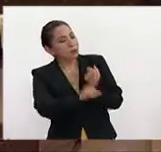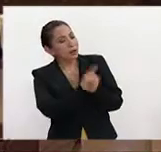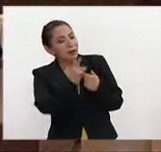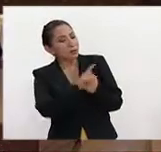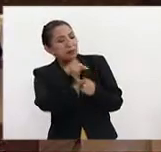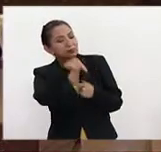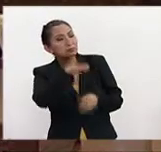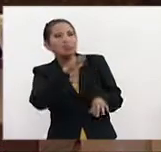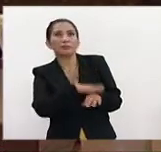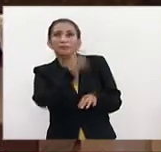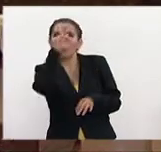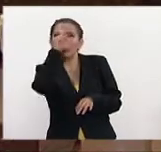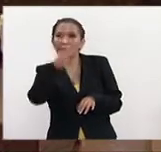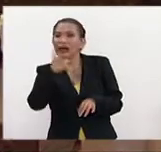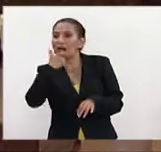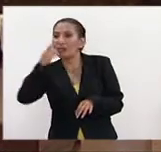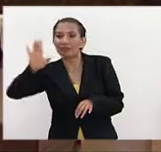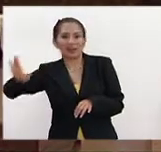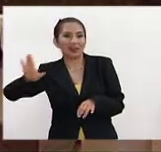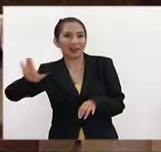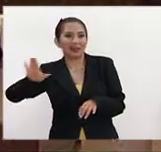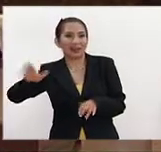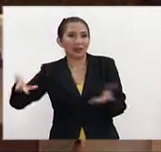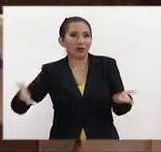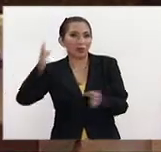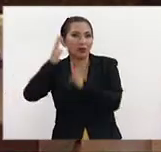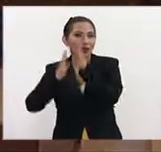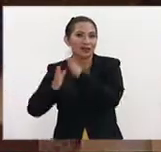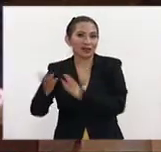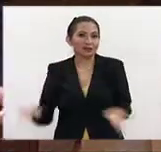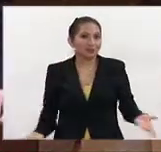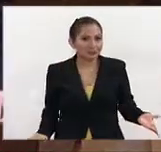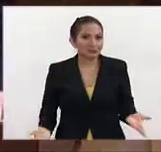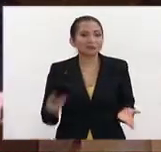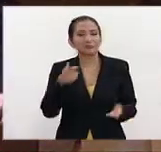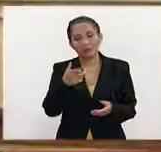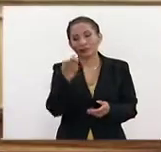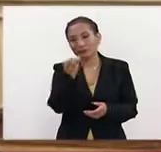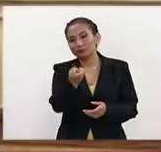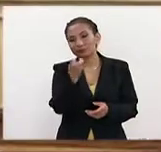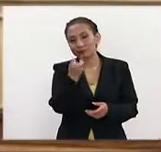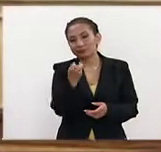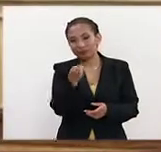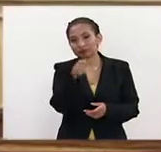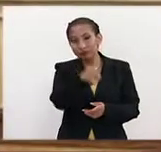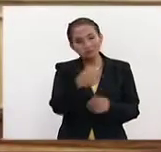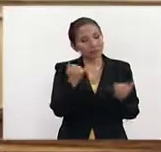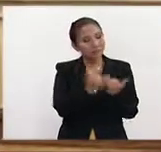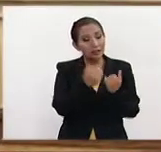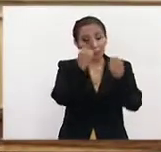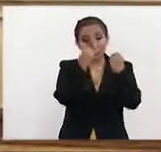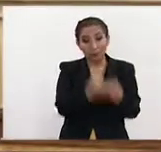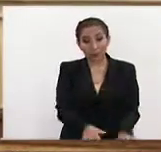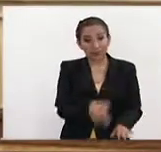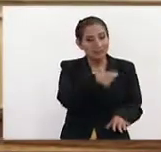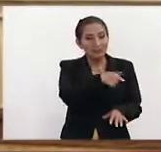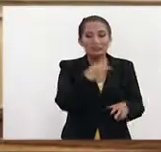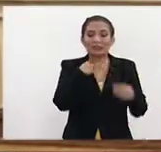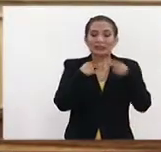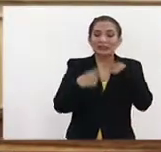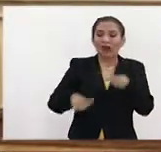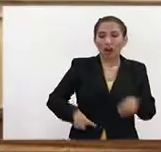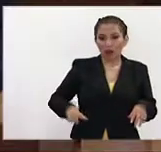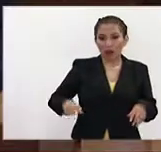conflictos de carácter nacionalista como puede ser el de Bélgica. Entonces, en ese sentido, es normal la pérdida de vigor del gobierno